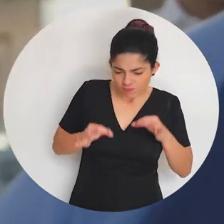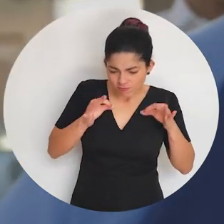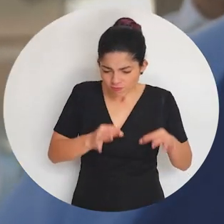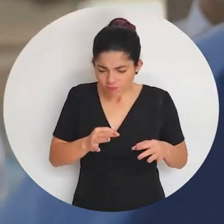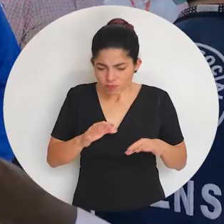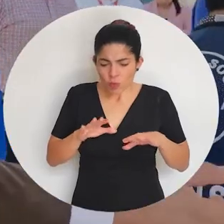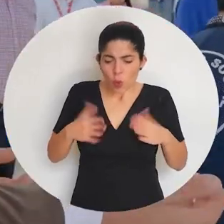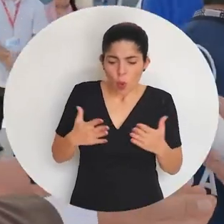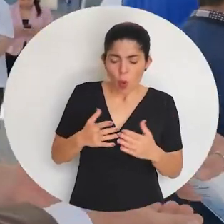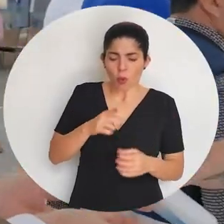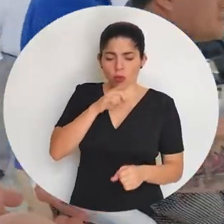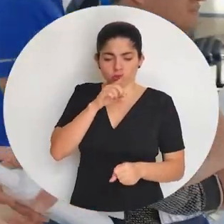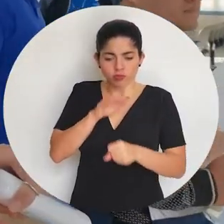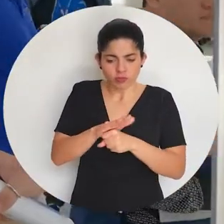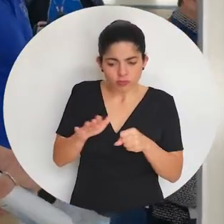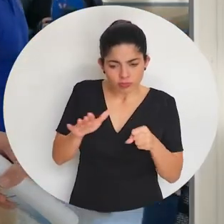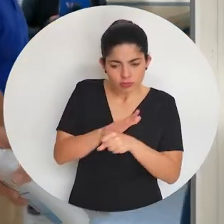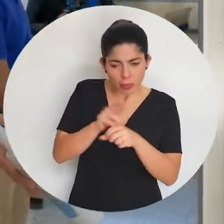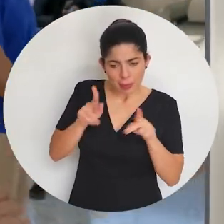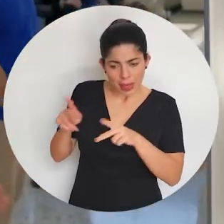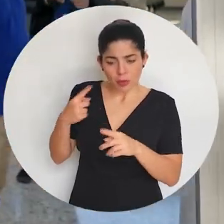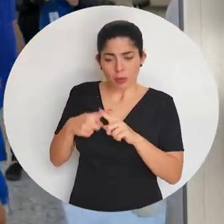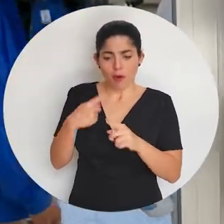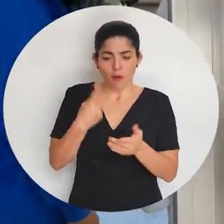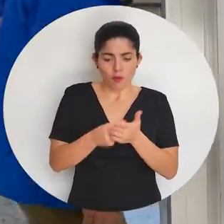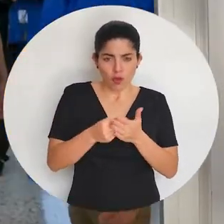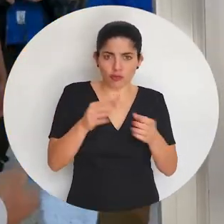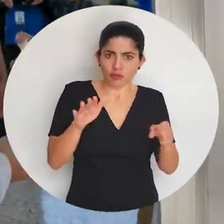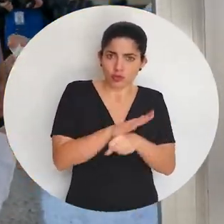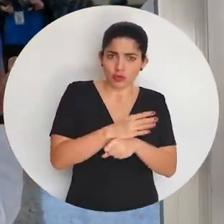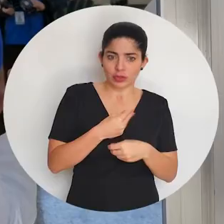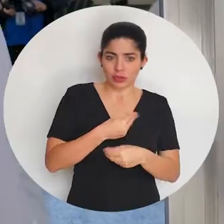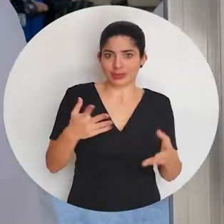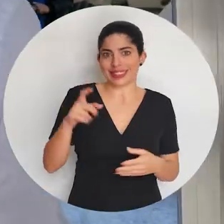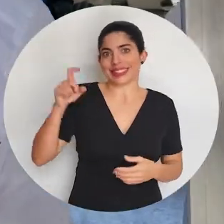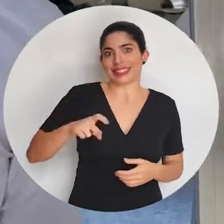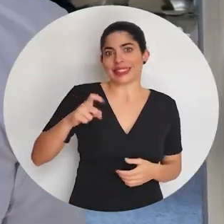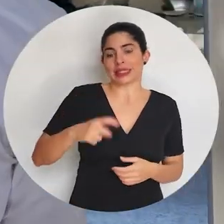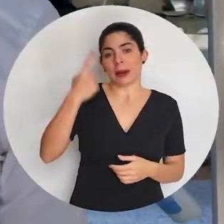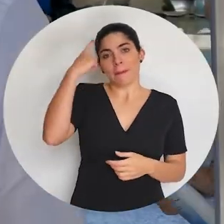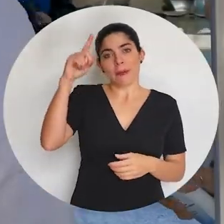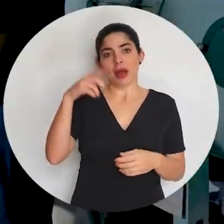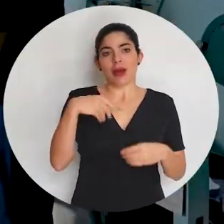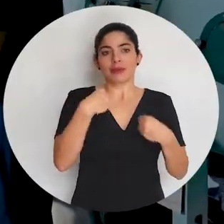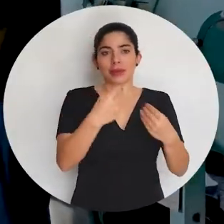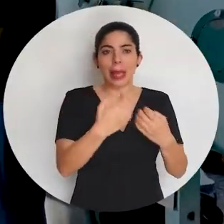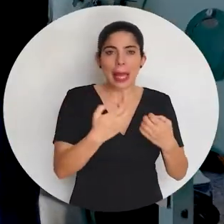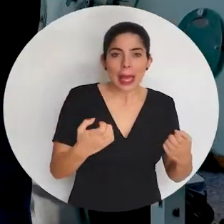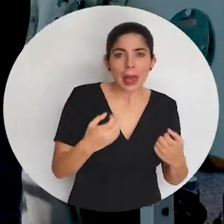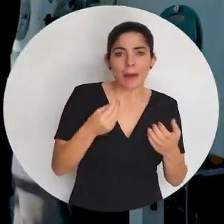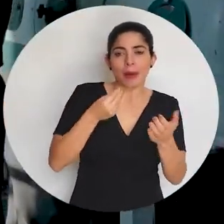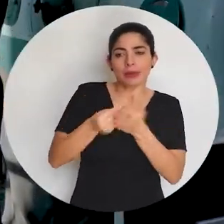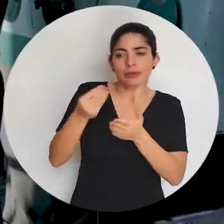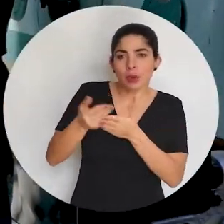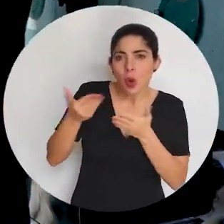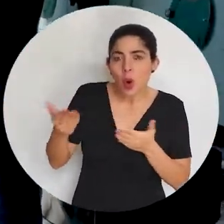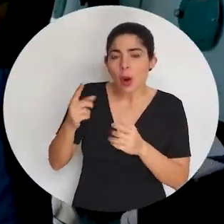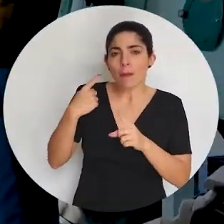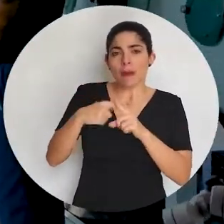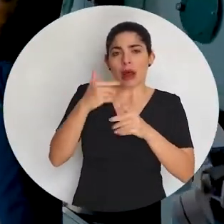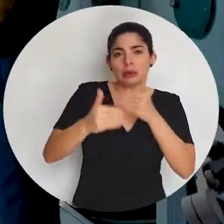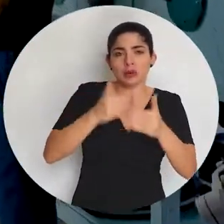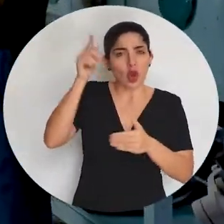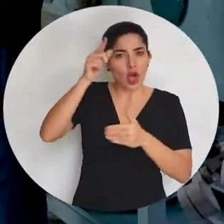tomado decisiones para garantizar el recurso humano y financiero necesarios para el equipamiento, los